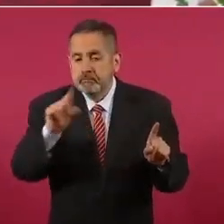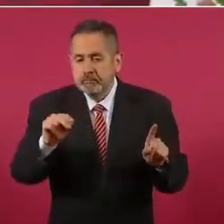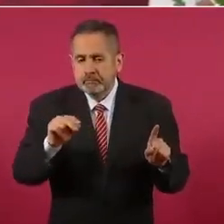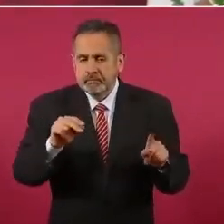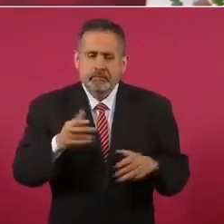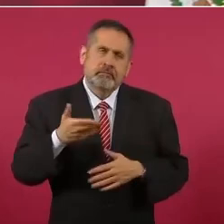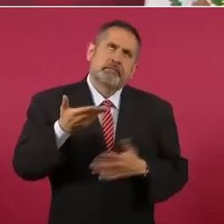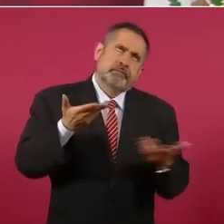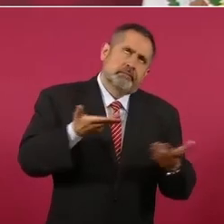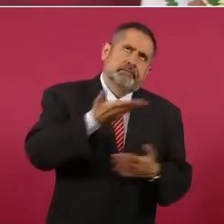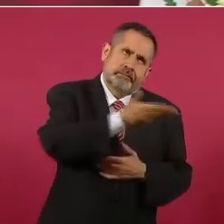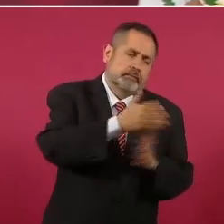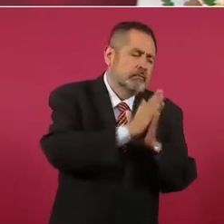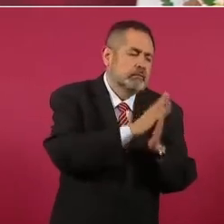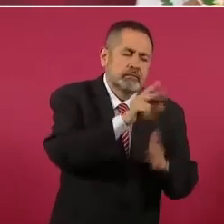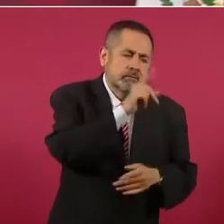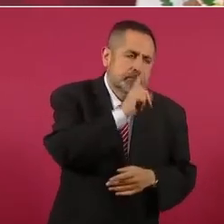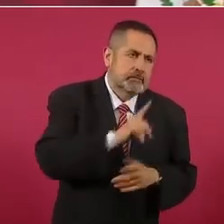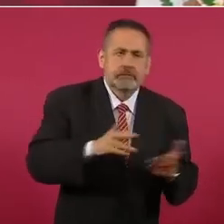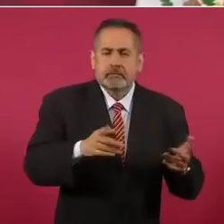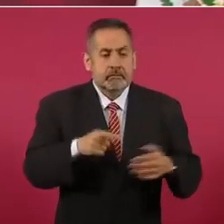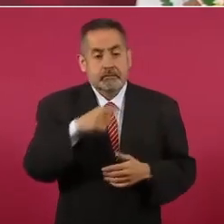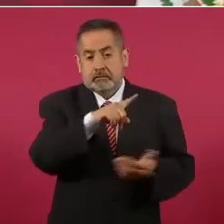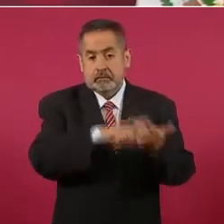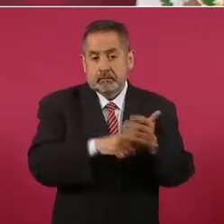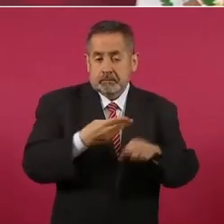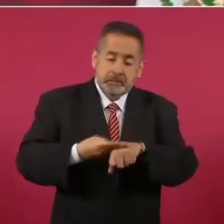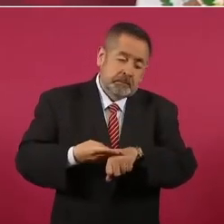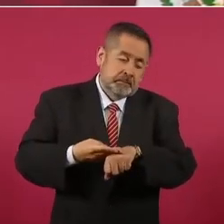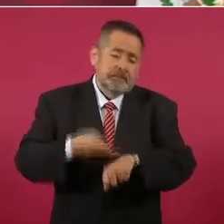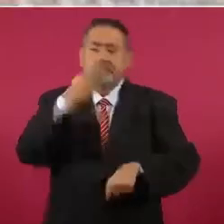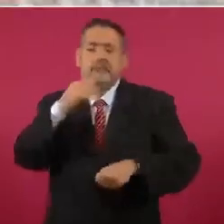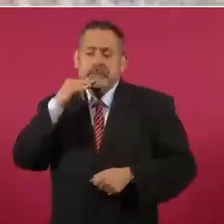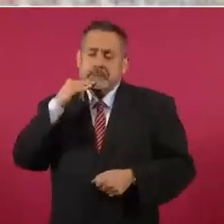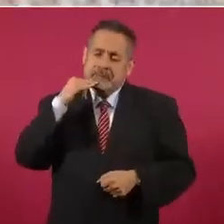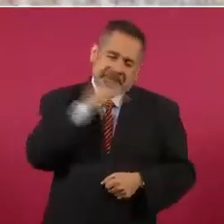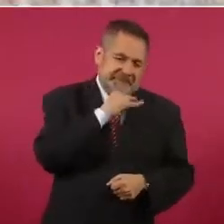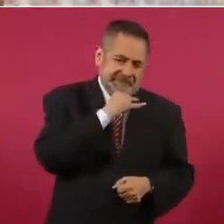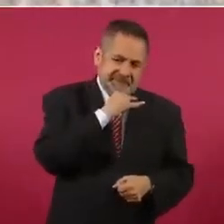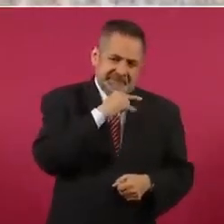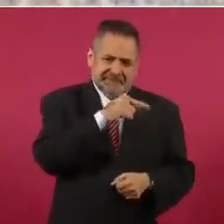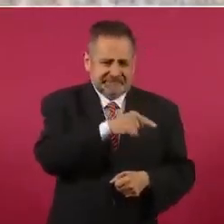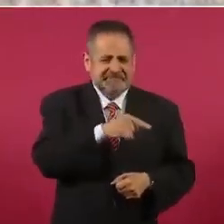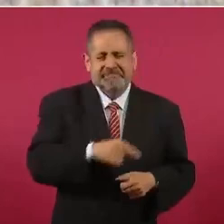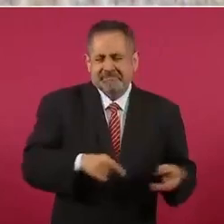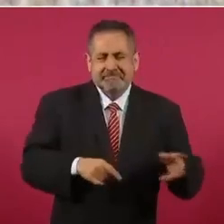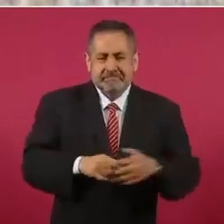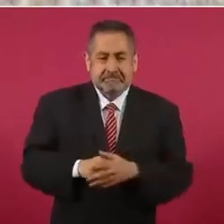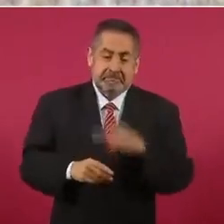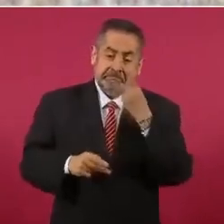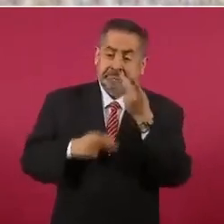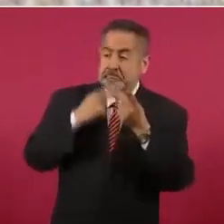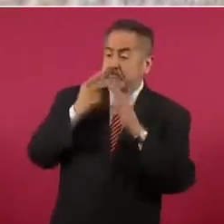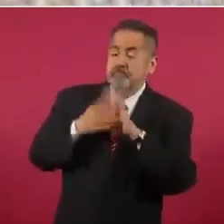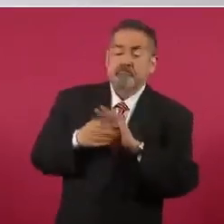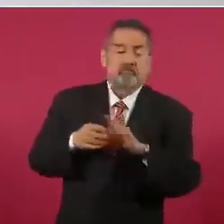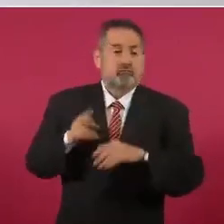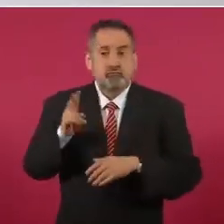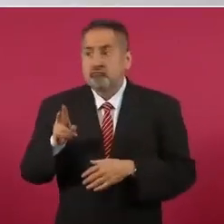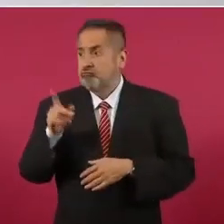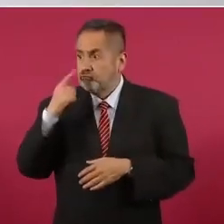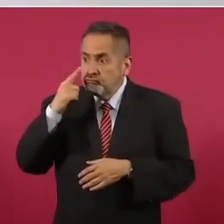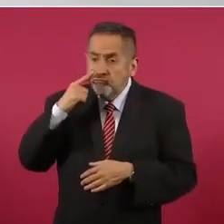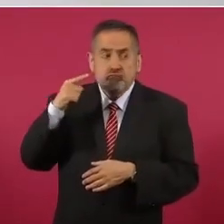pedir mucho, porque son muy hipócritas. Entonces, hablan de que se va a